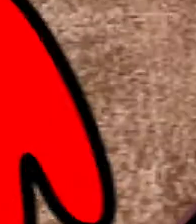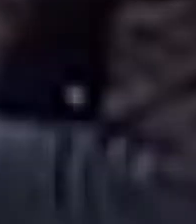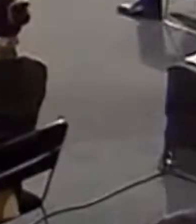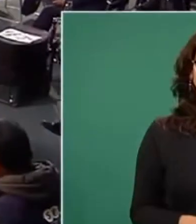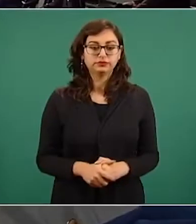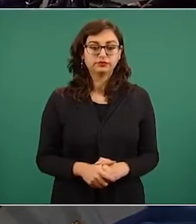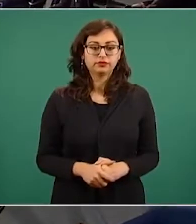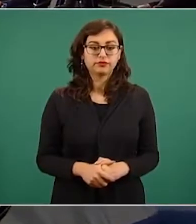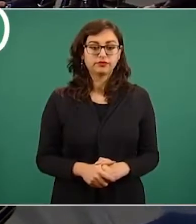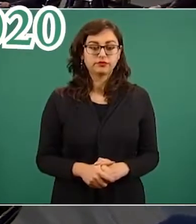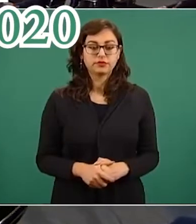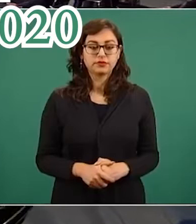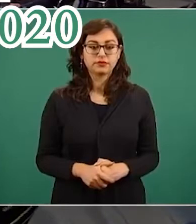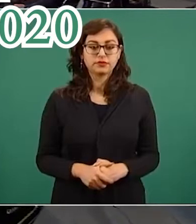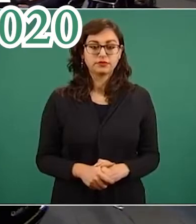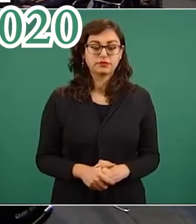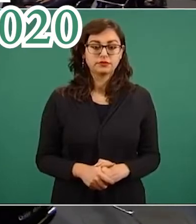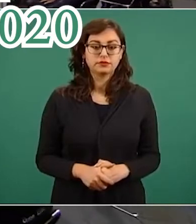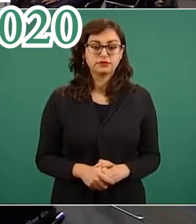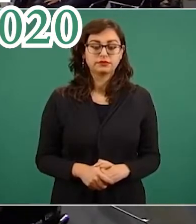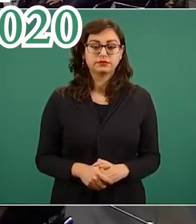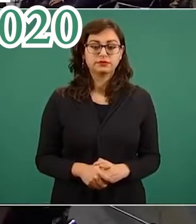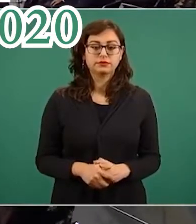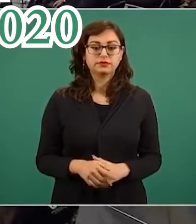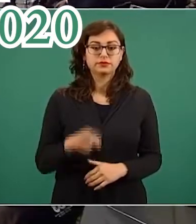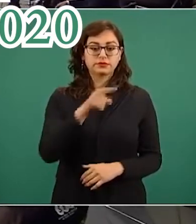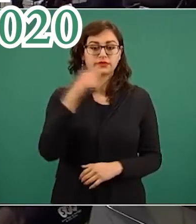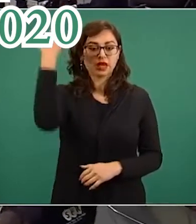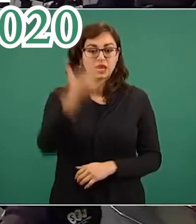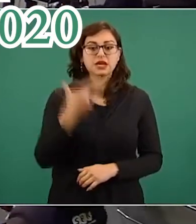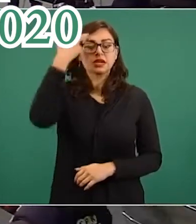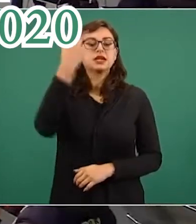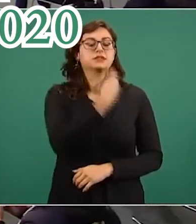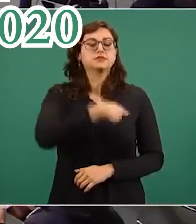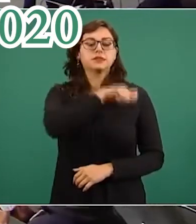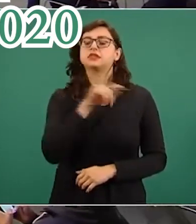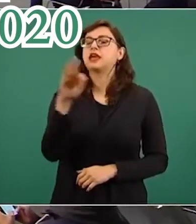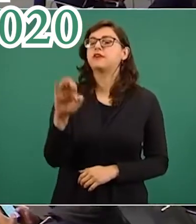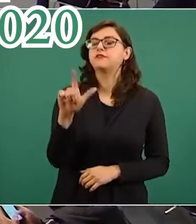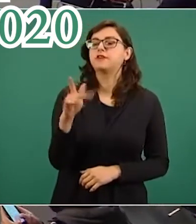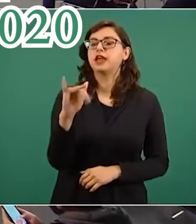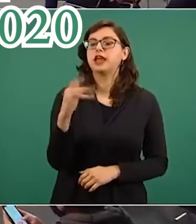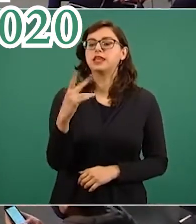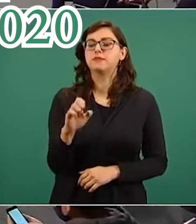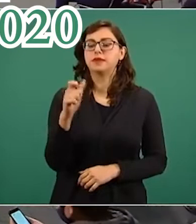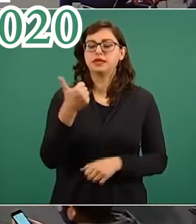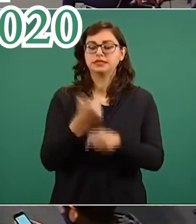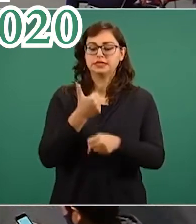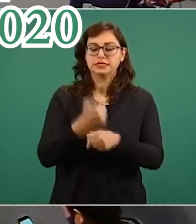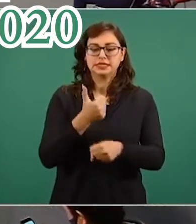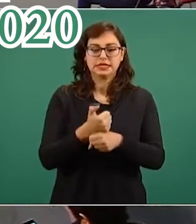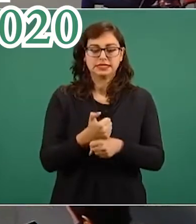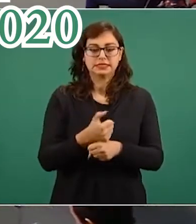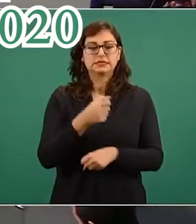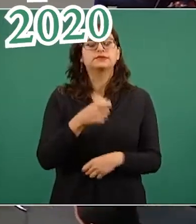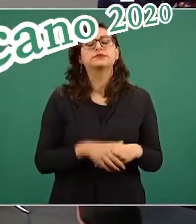Su Majestad, Felipe VI, Rey de España, Palacio de la Zarzuela, Madrid,